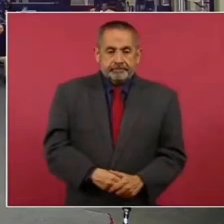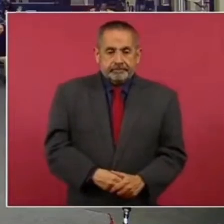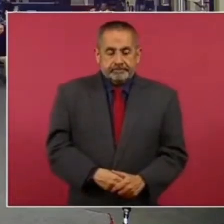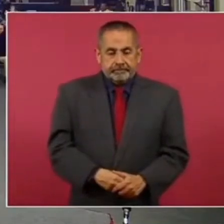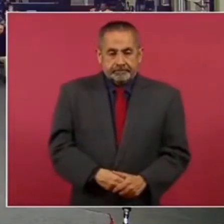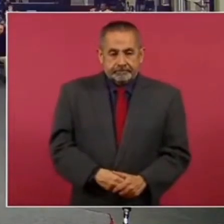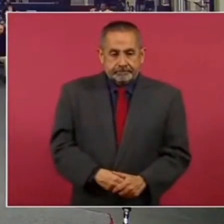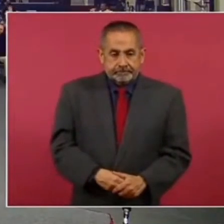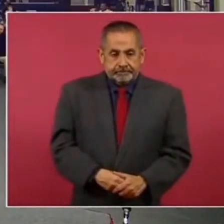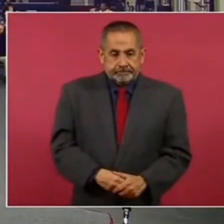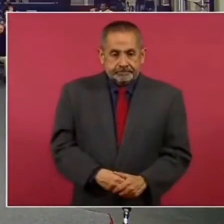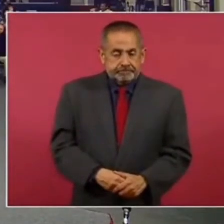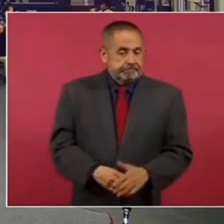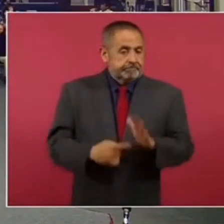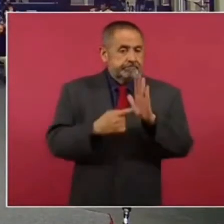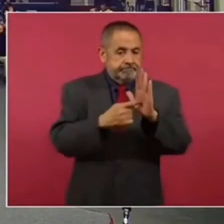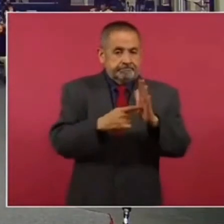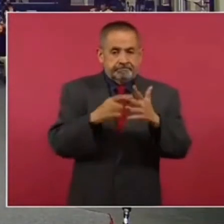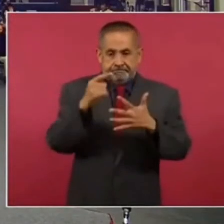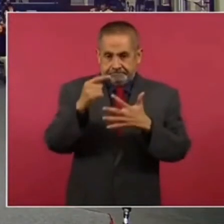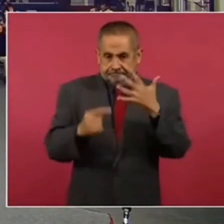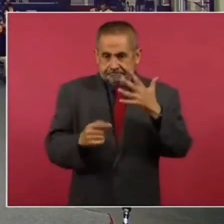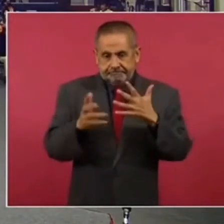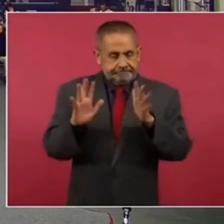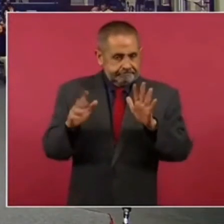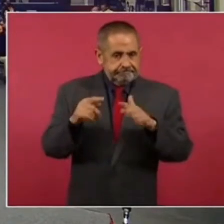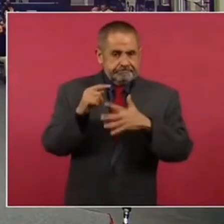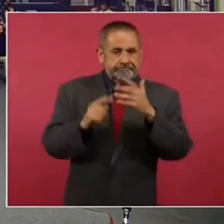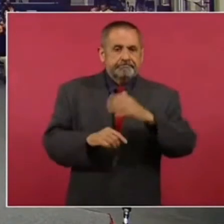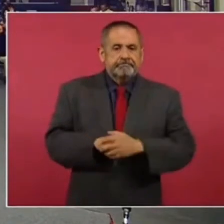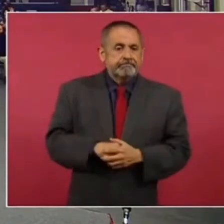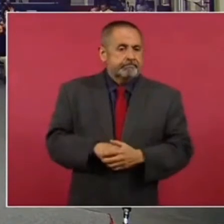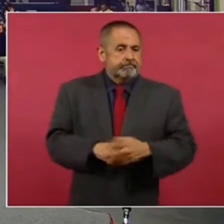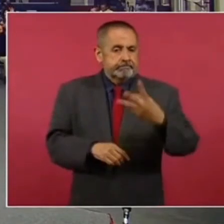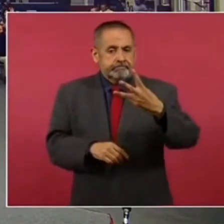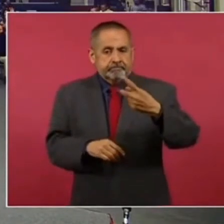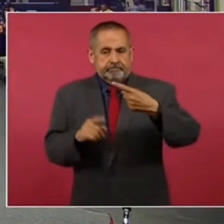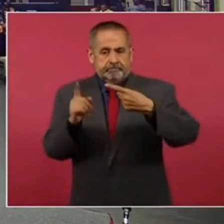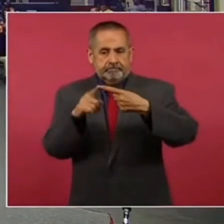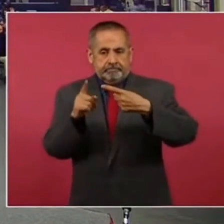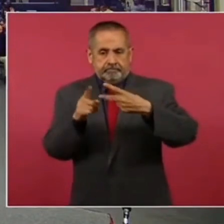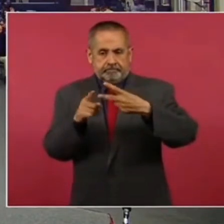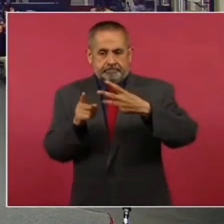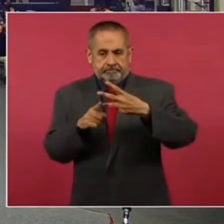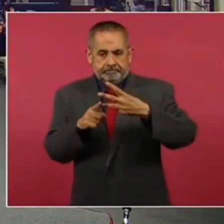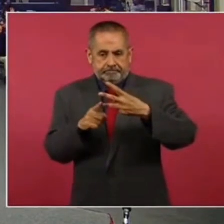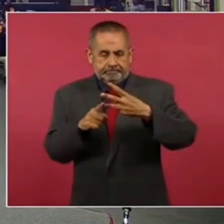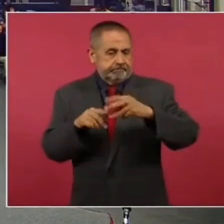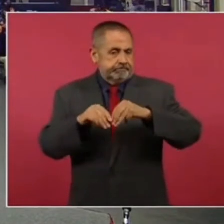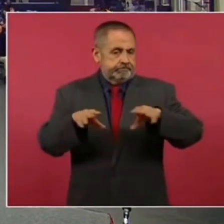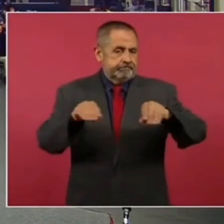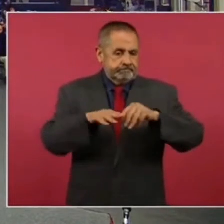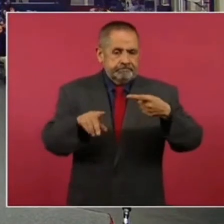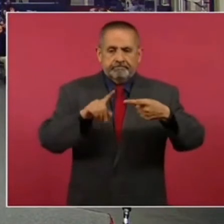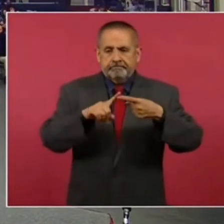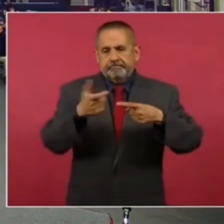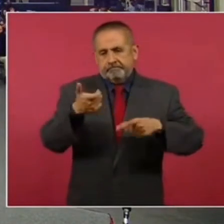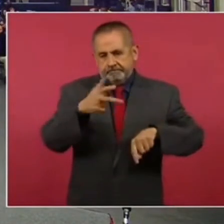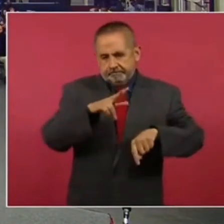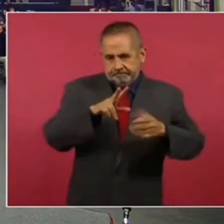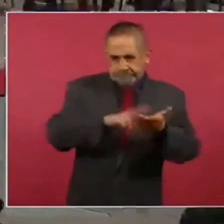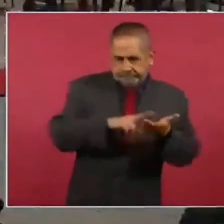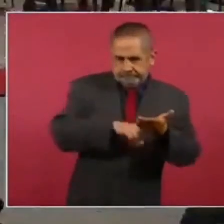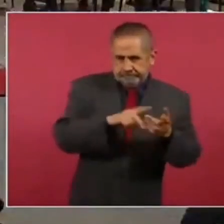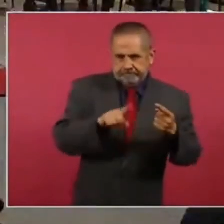Ya se expuso tres temas muy importantes, el quién es quién en los precios,